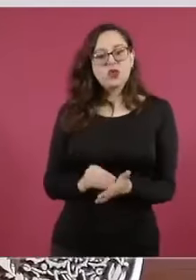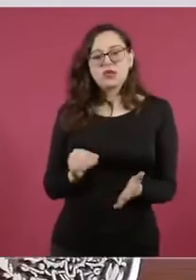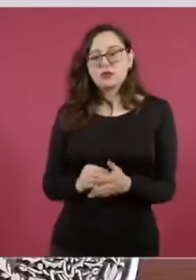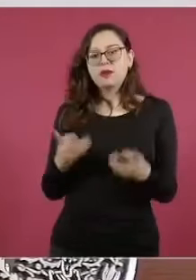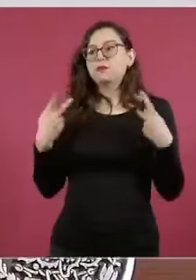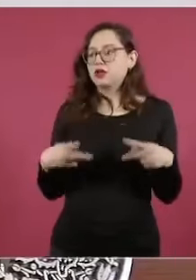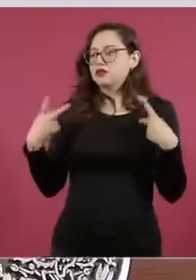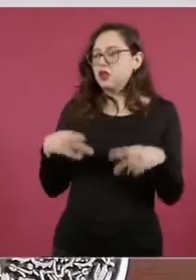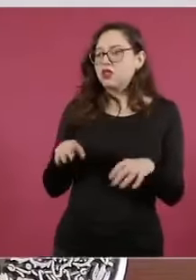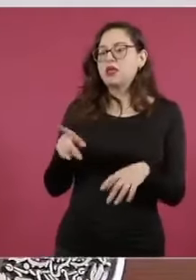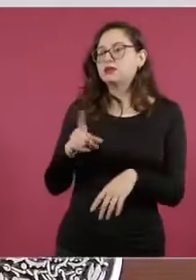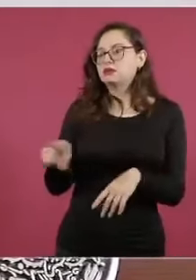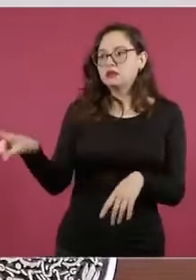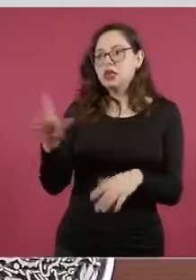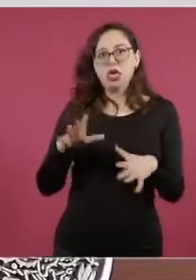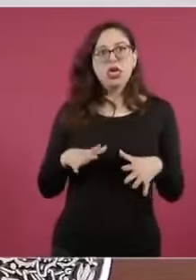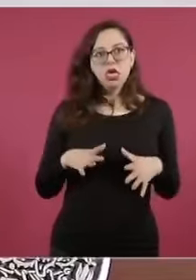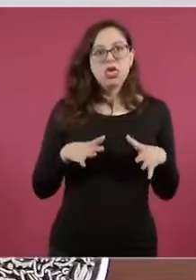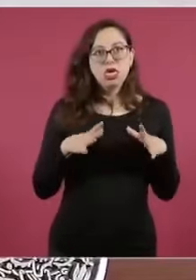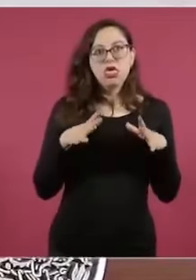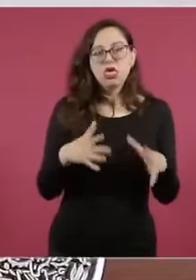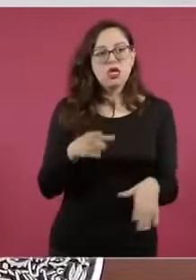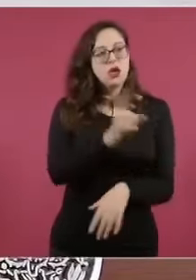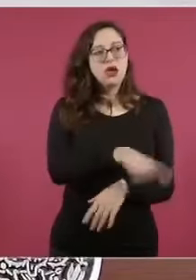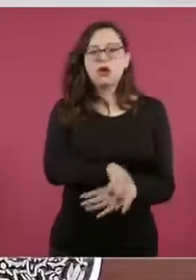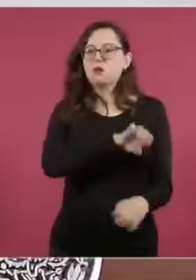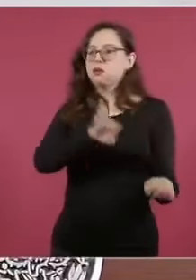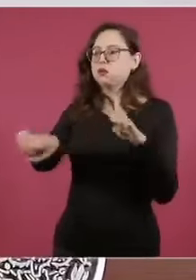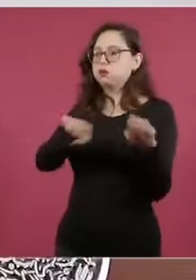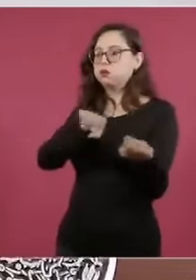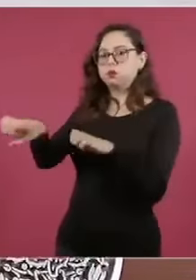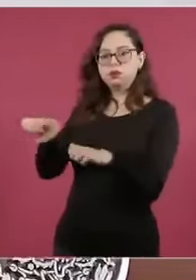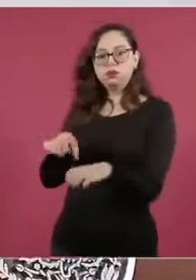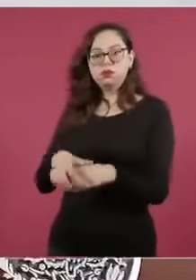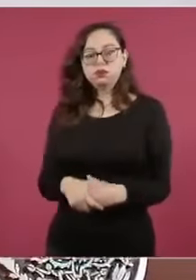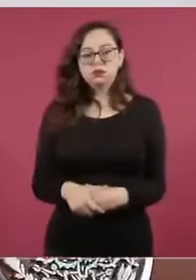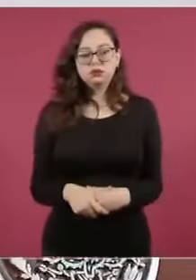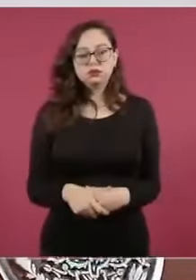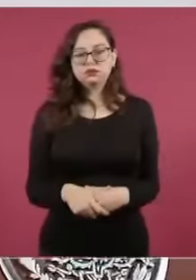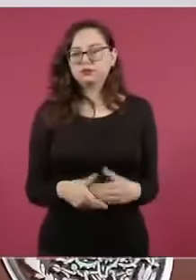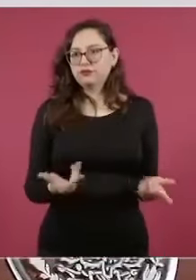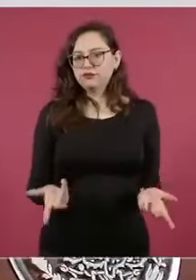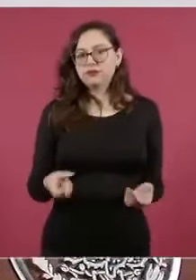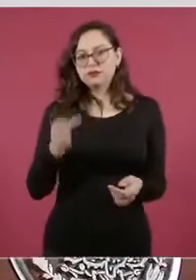a la manifestación y no tenían ni siquiera claro